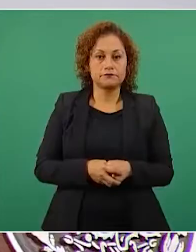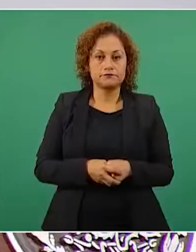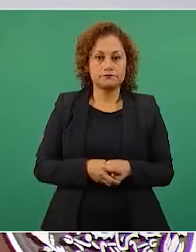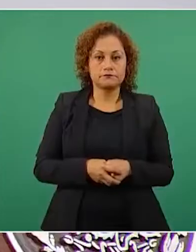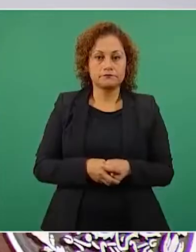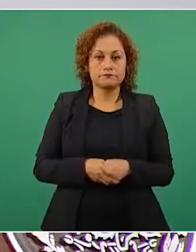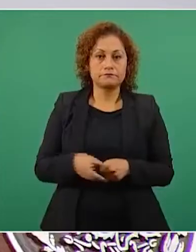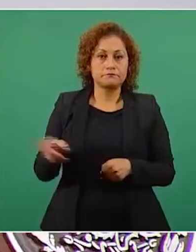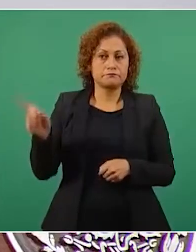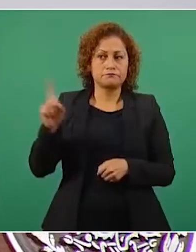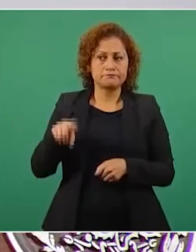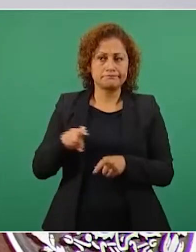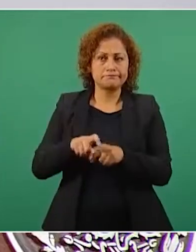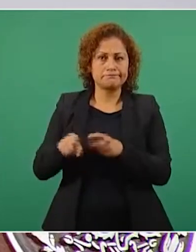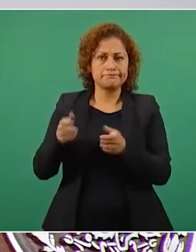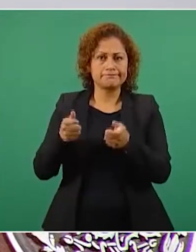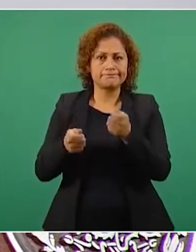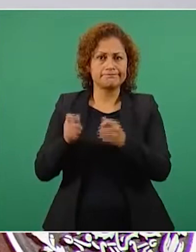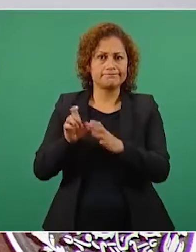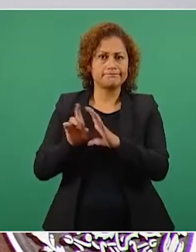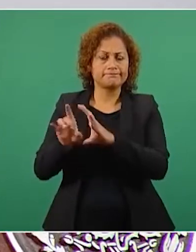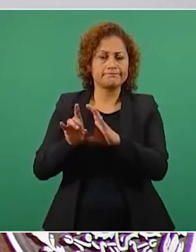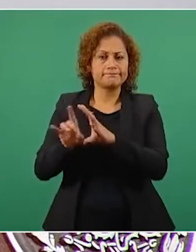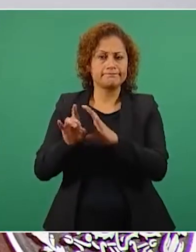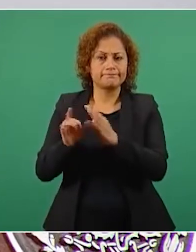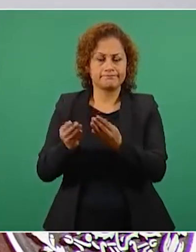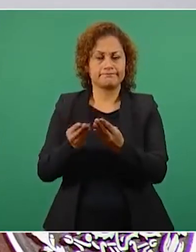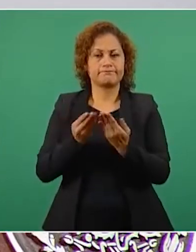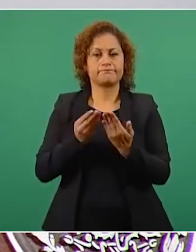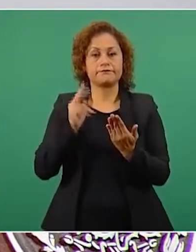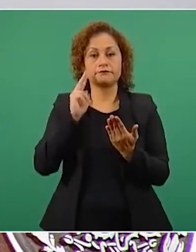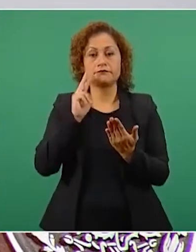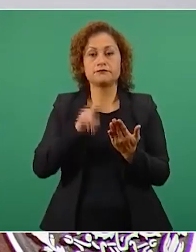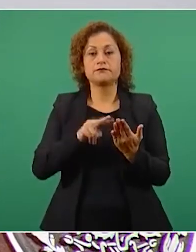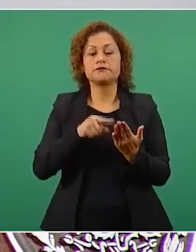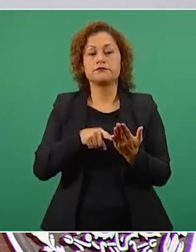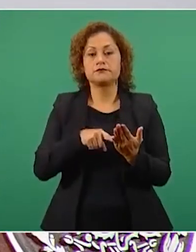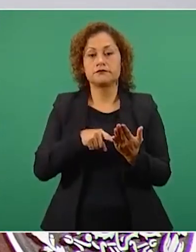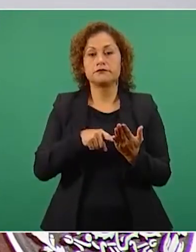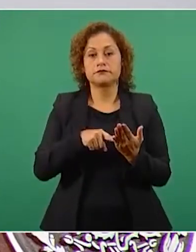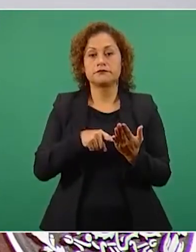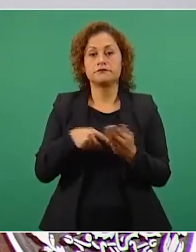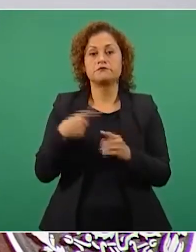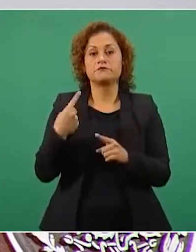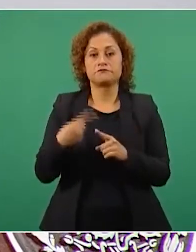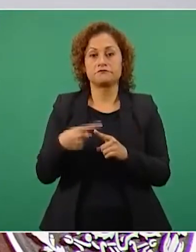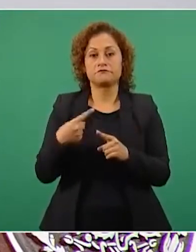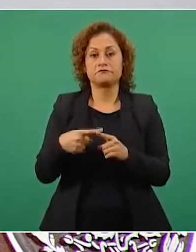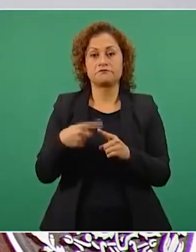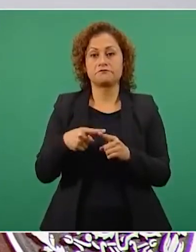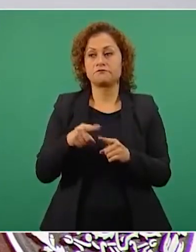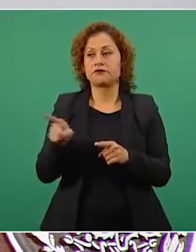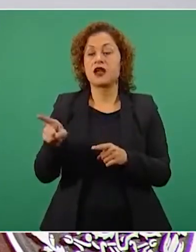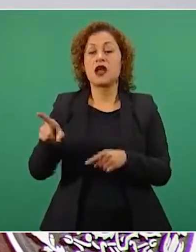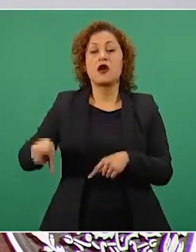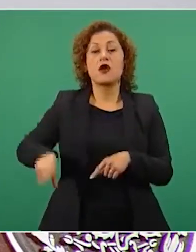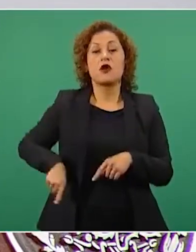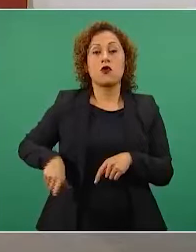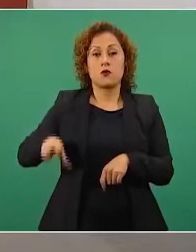telefónicos de parte del gobernador del estado,